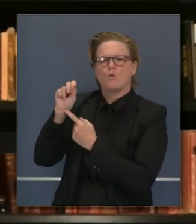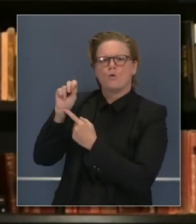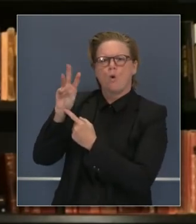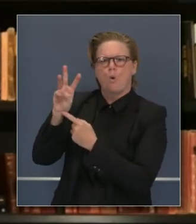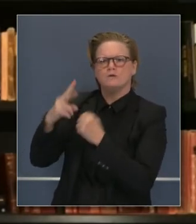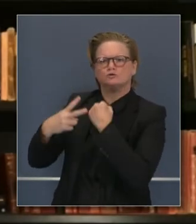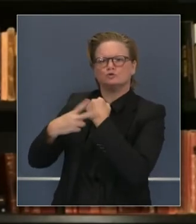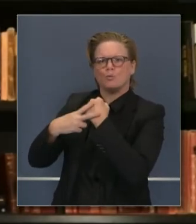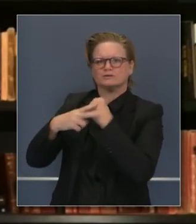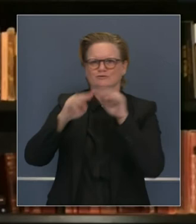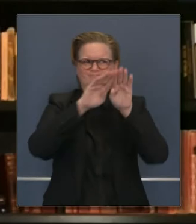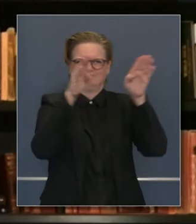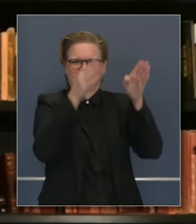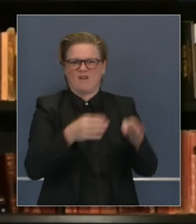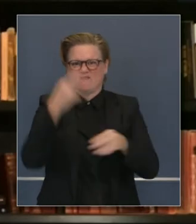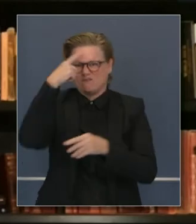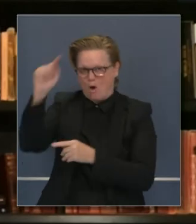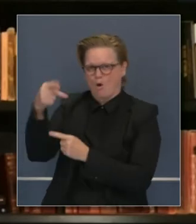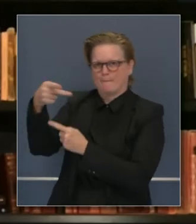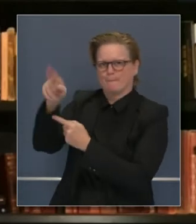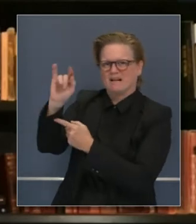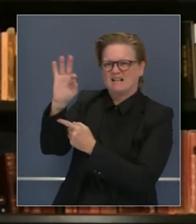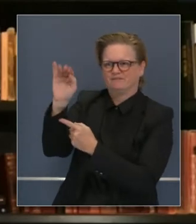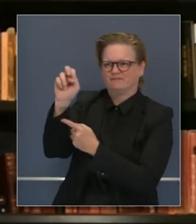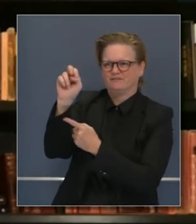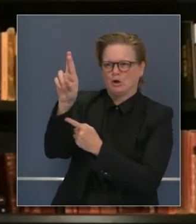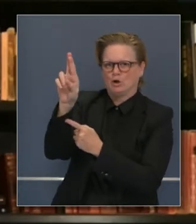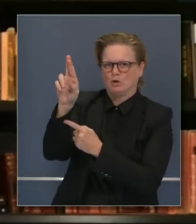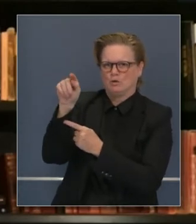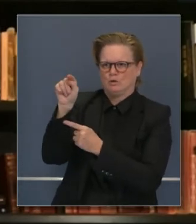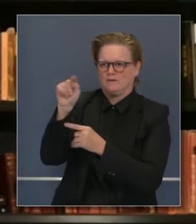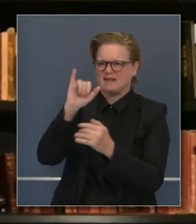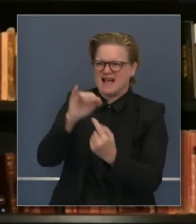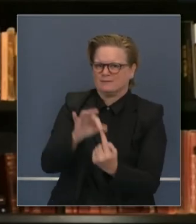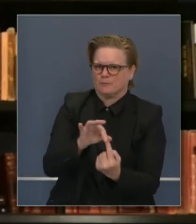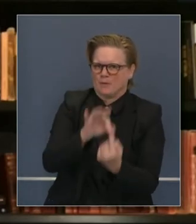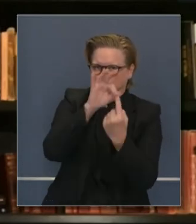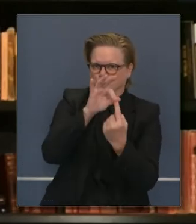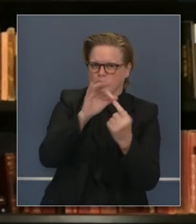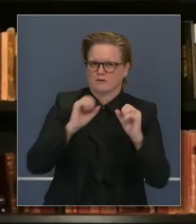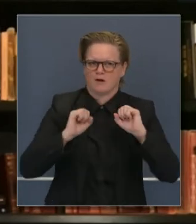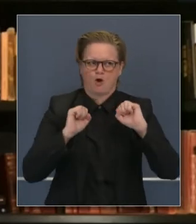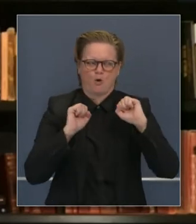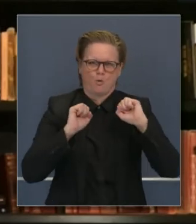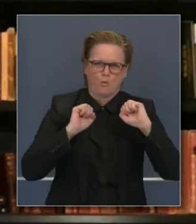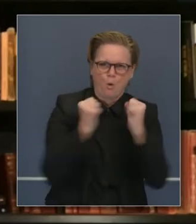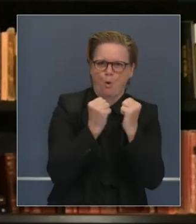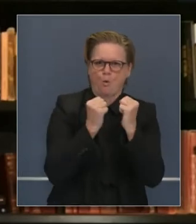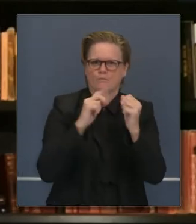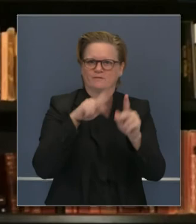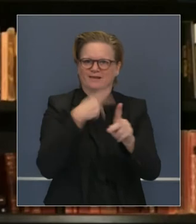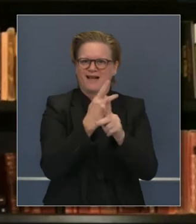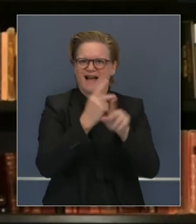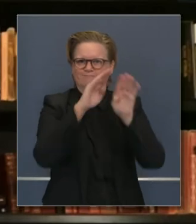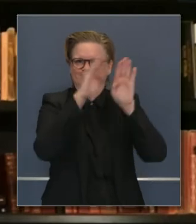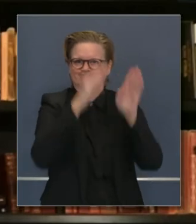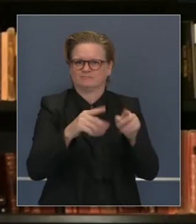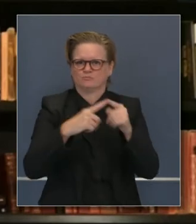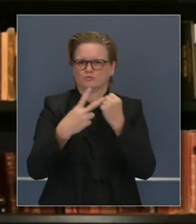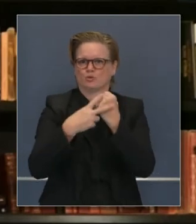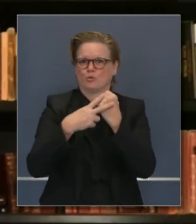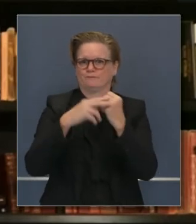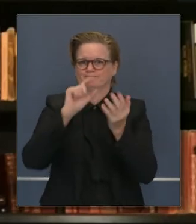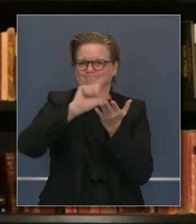almacenaje de temperatura ultra baja. Muchos llegarán en un mes o antes,